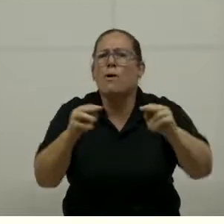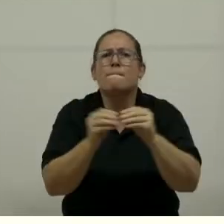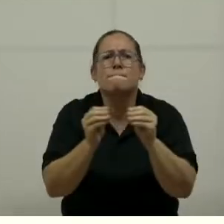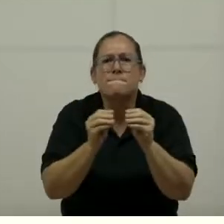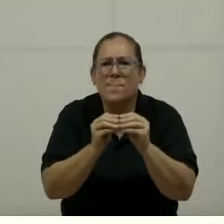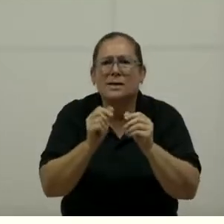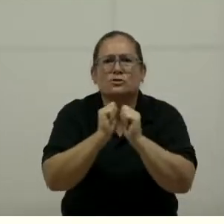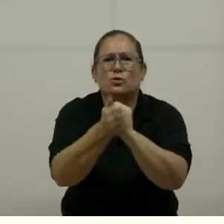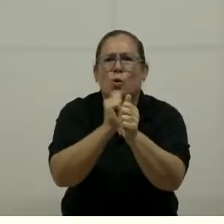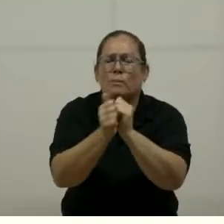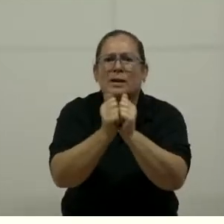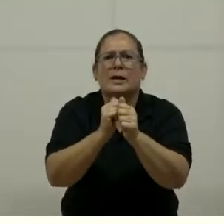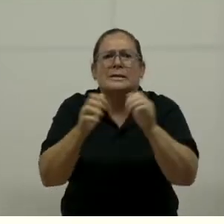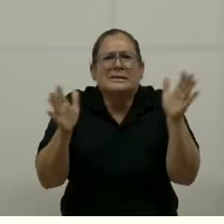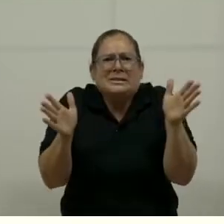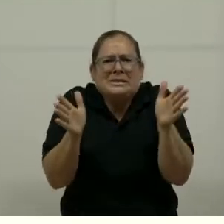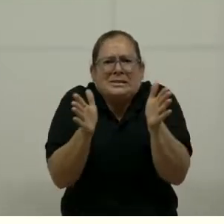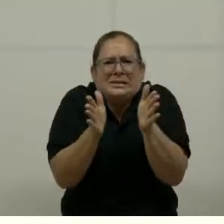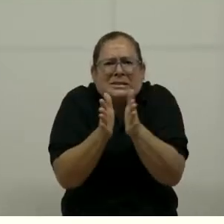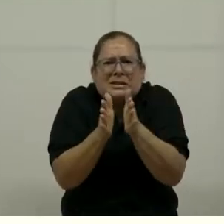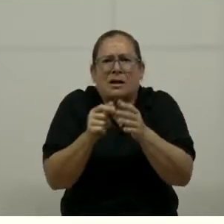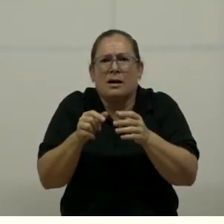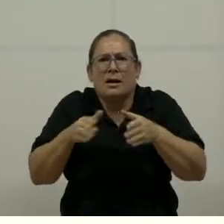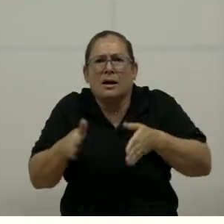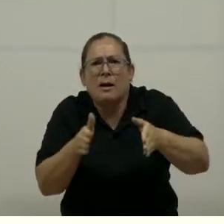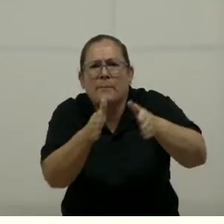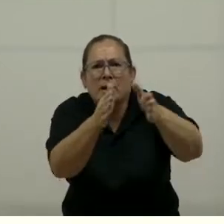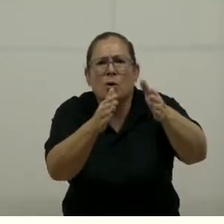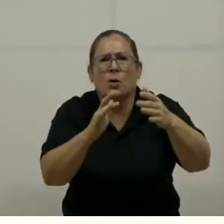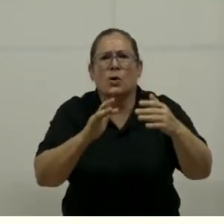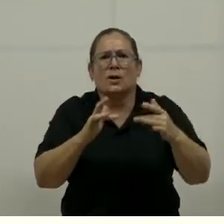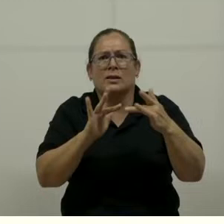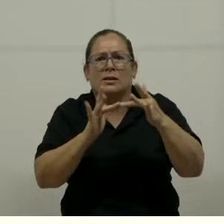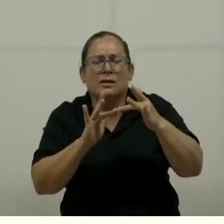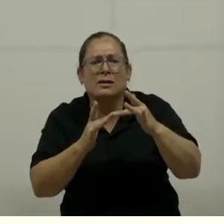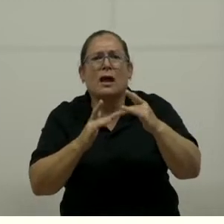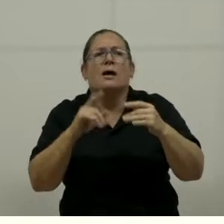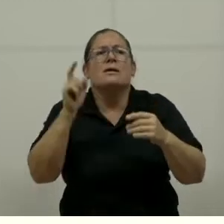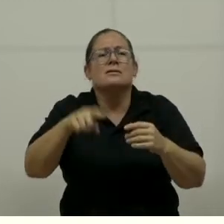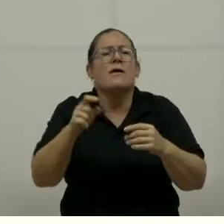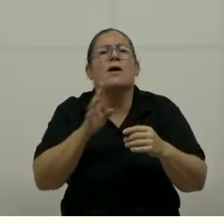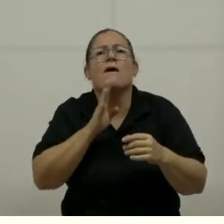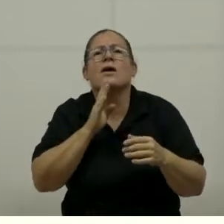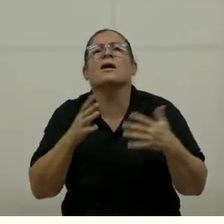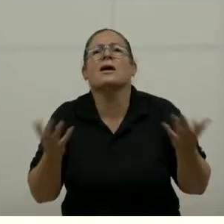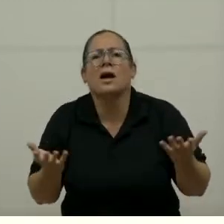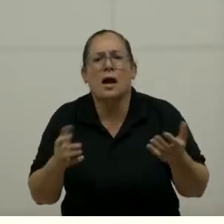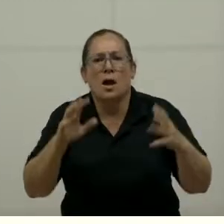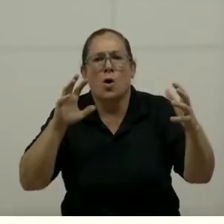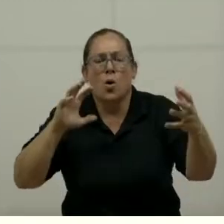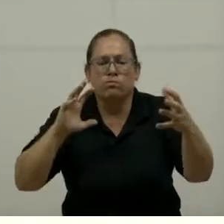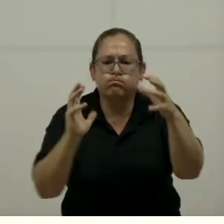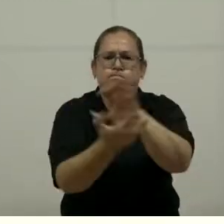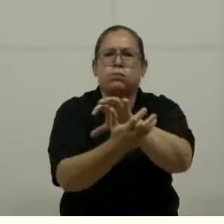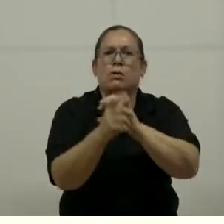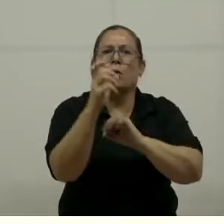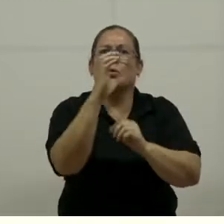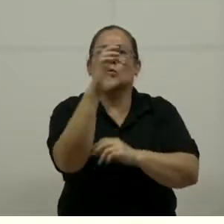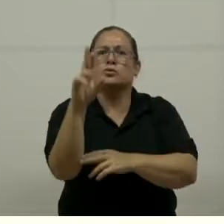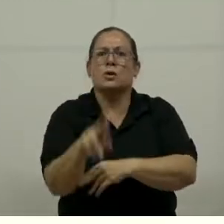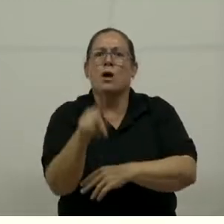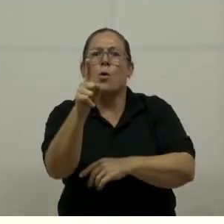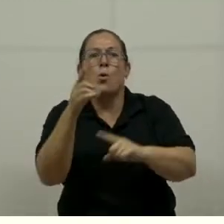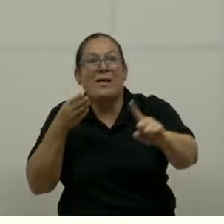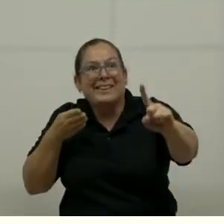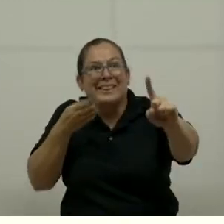poder reducir la brecha digital brindando la capacitación y asesoría. Y hablamos también de convertir a Costa Rica en un destino